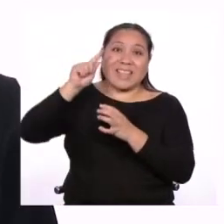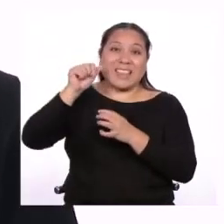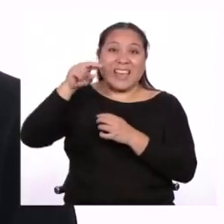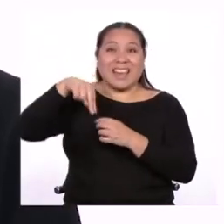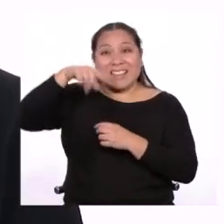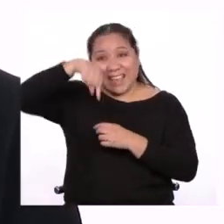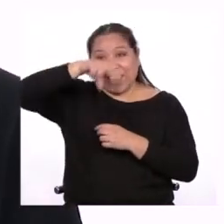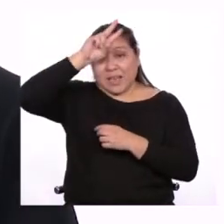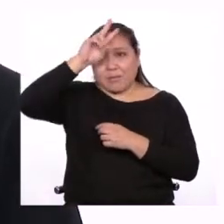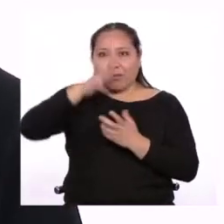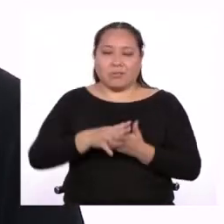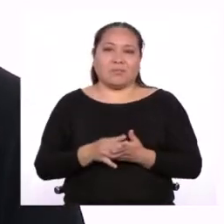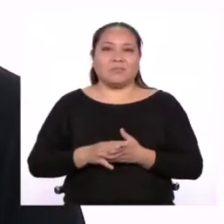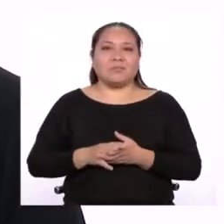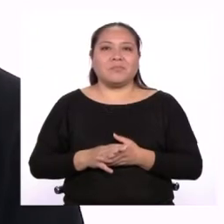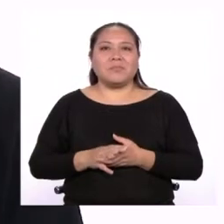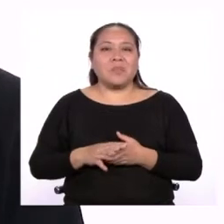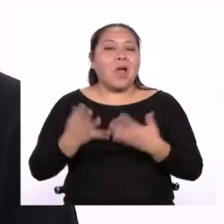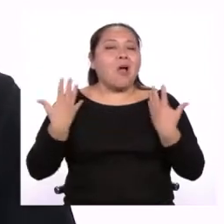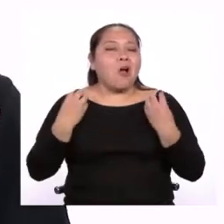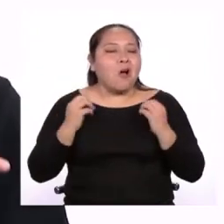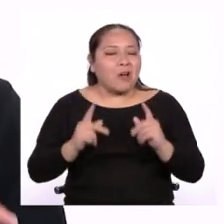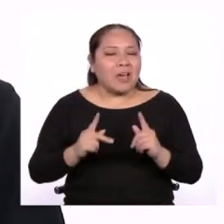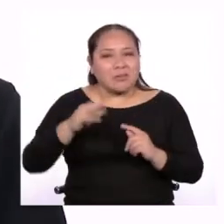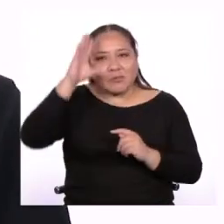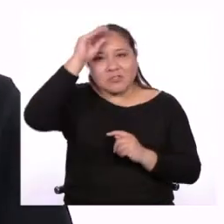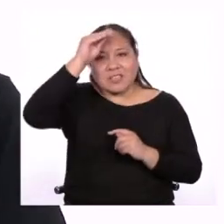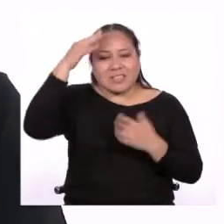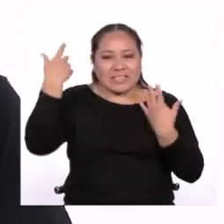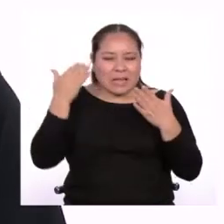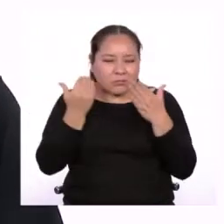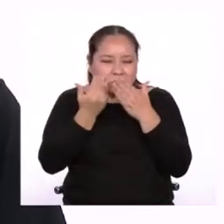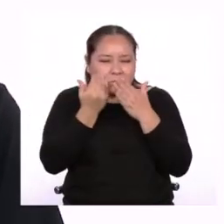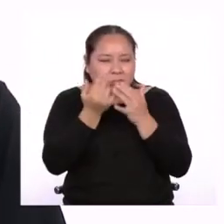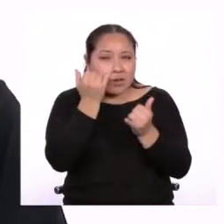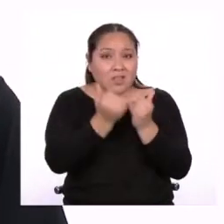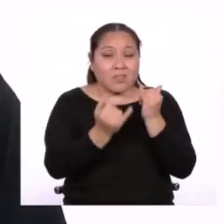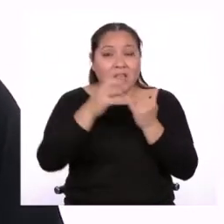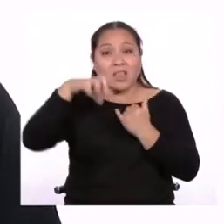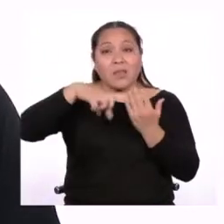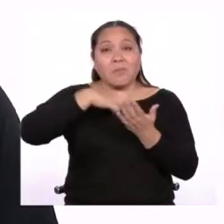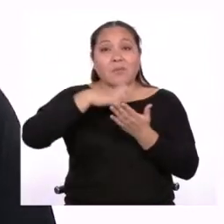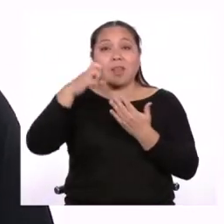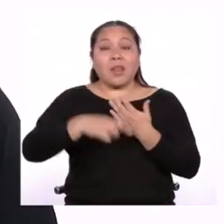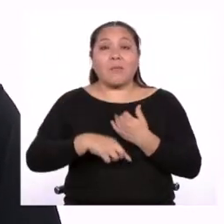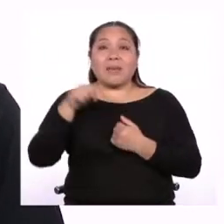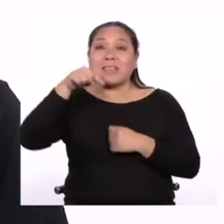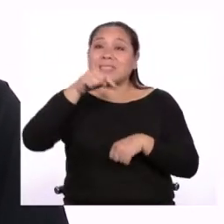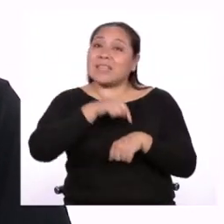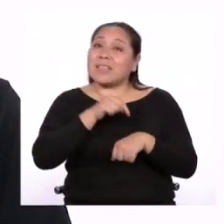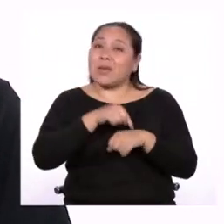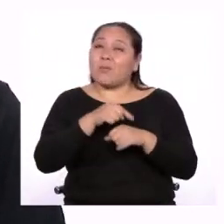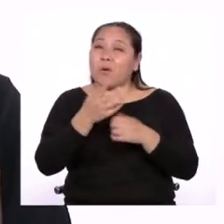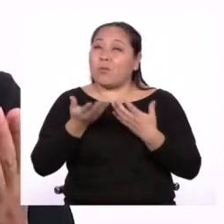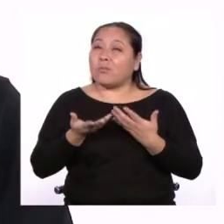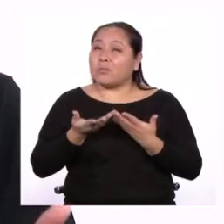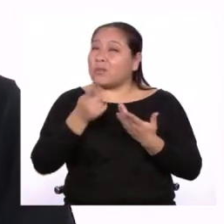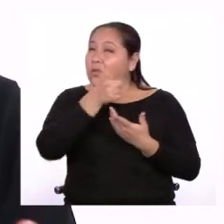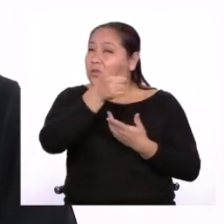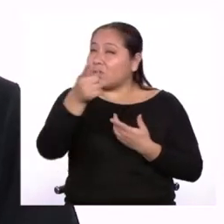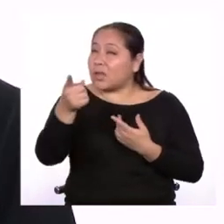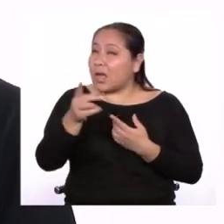fuera de este mundo. Bueno, chicas y chicos, ya estamos llegando a la parte final del programa y es el momento para que ustedes